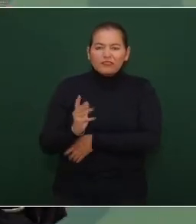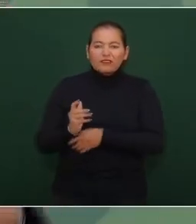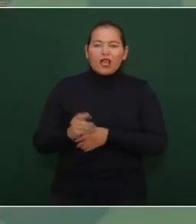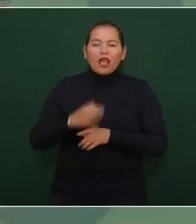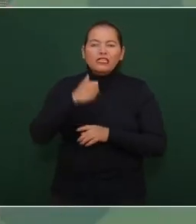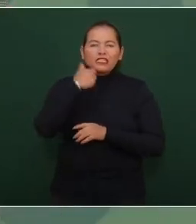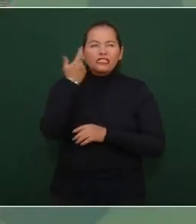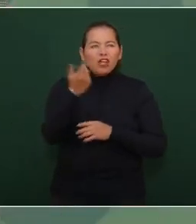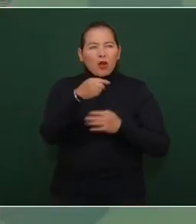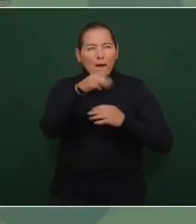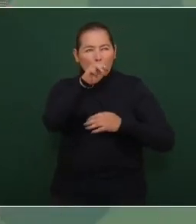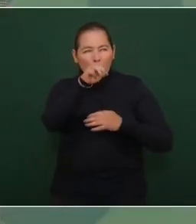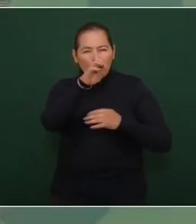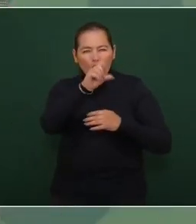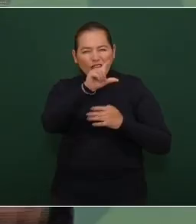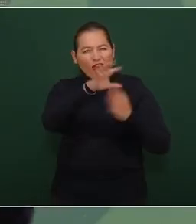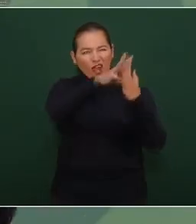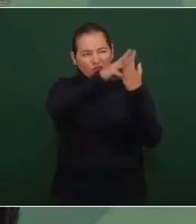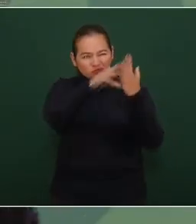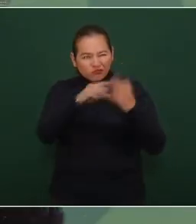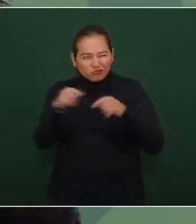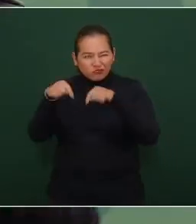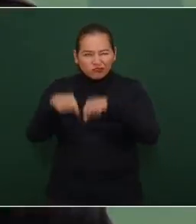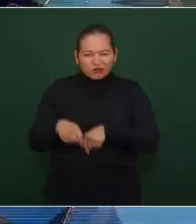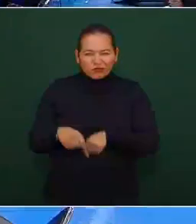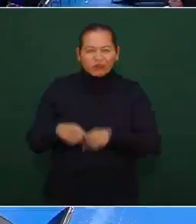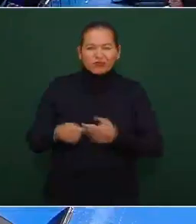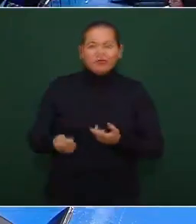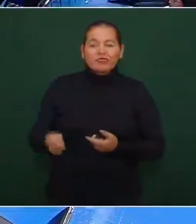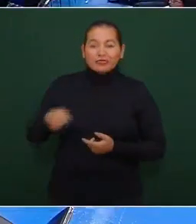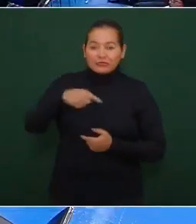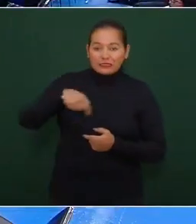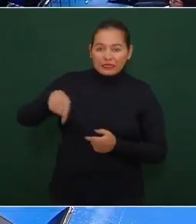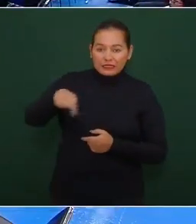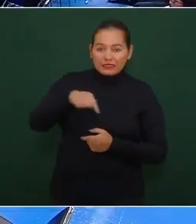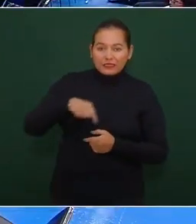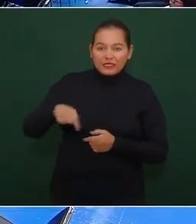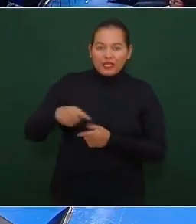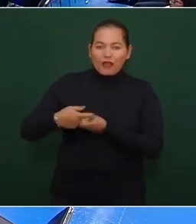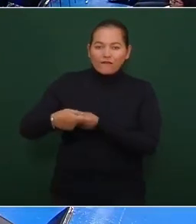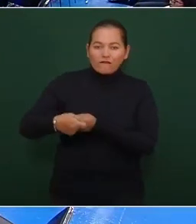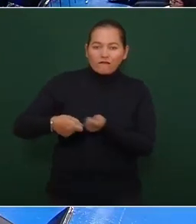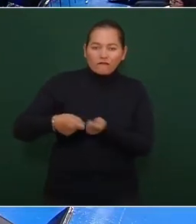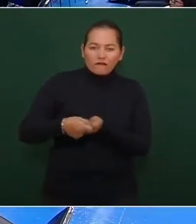el modelo y como ellos manejaban el INE